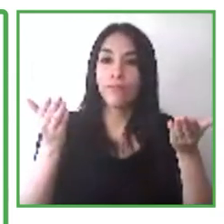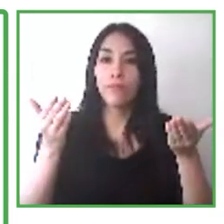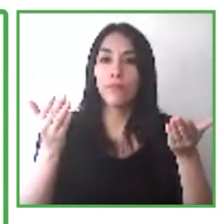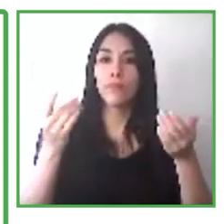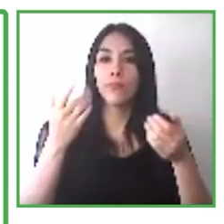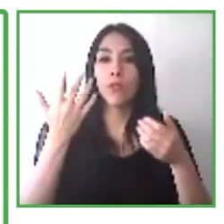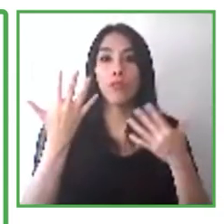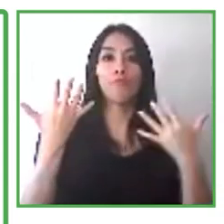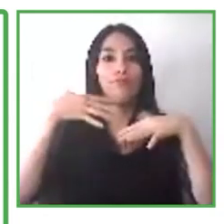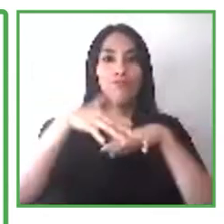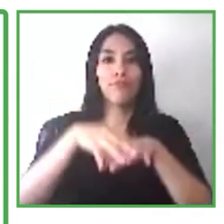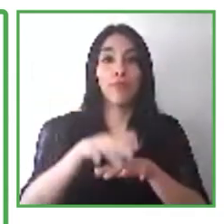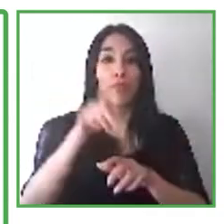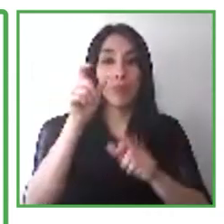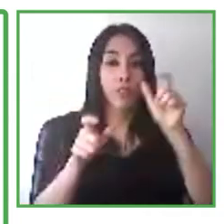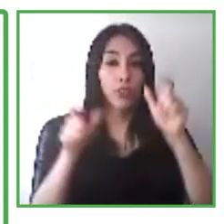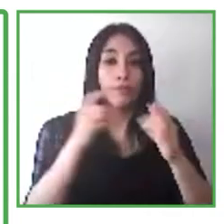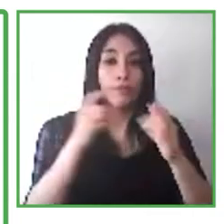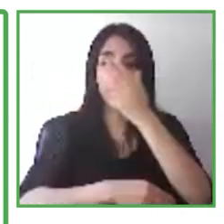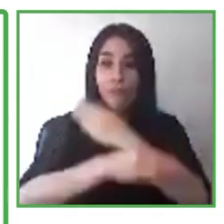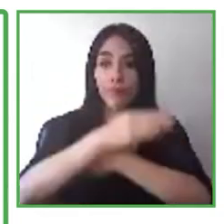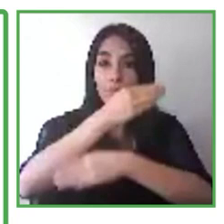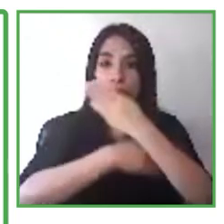de la fuerza de trabajo.